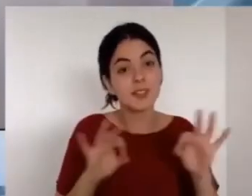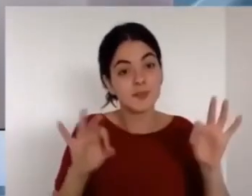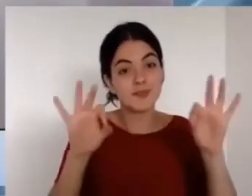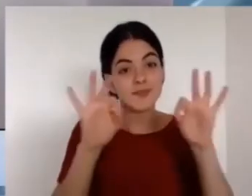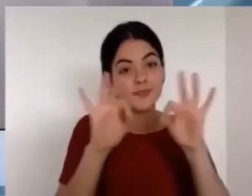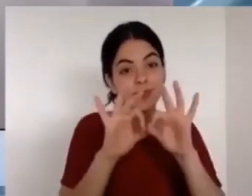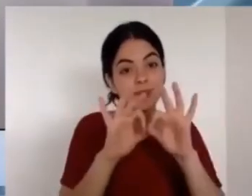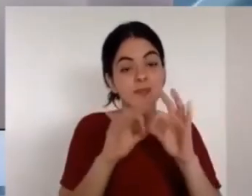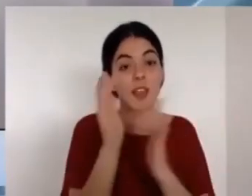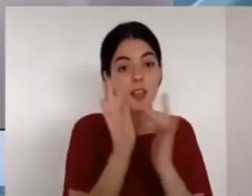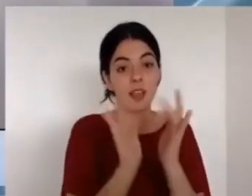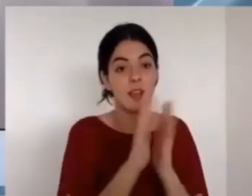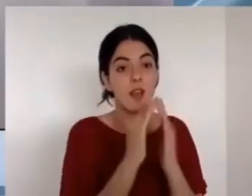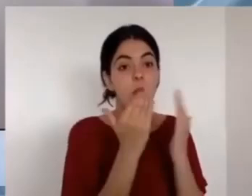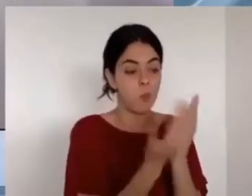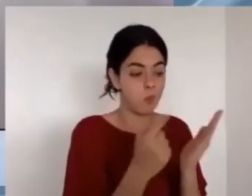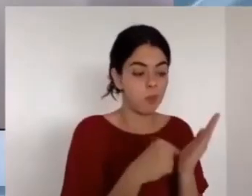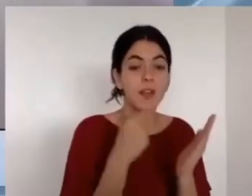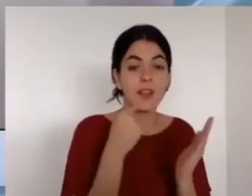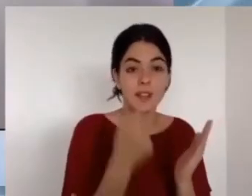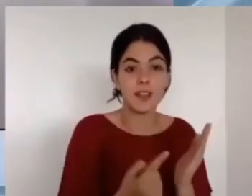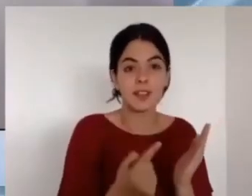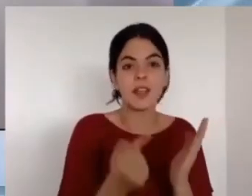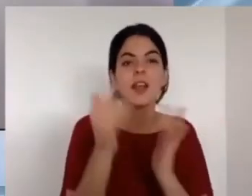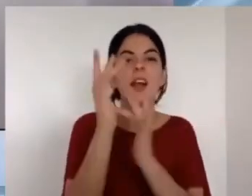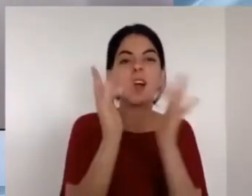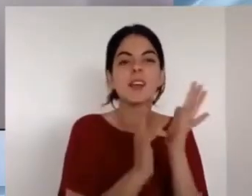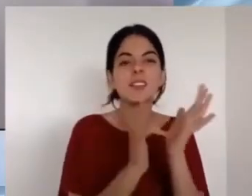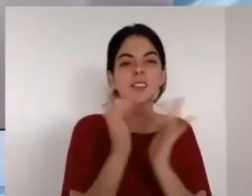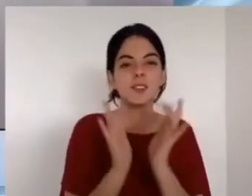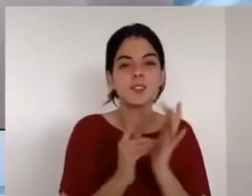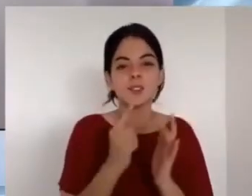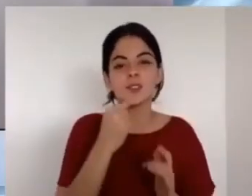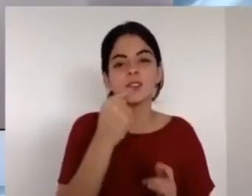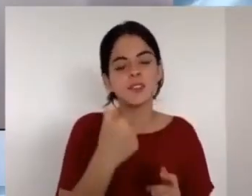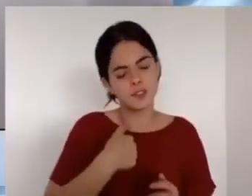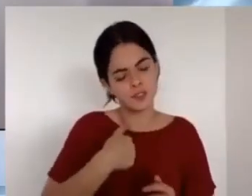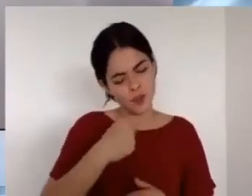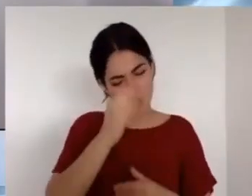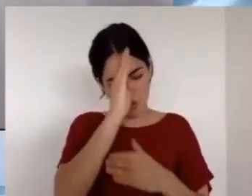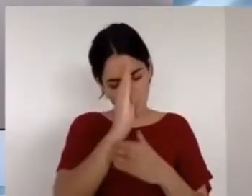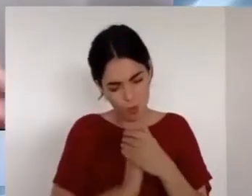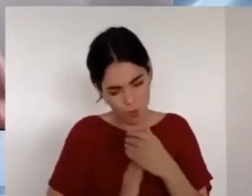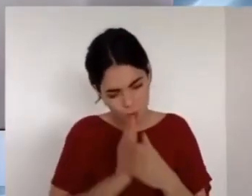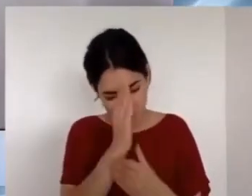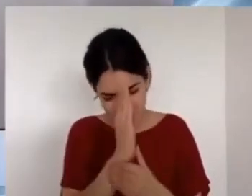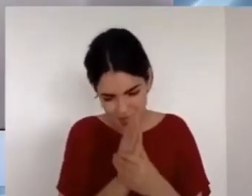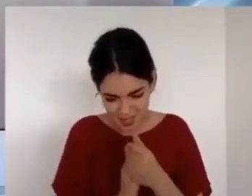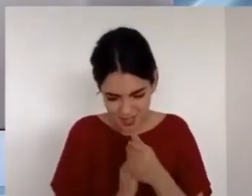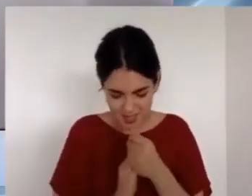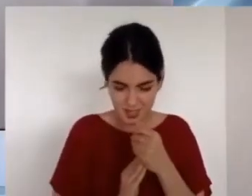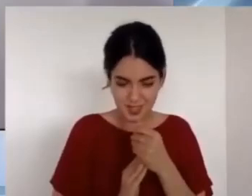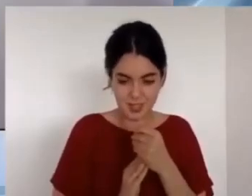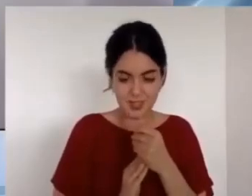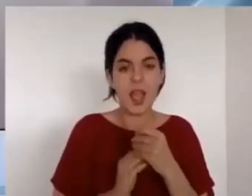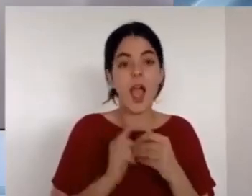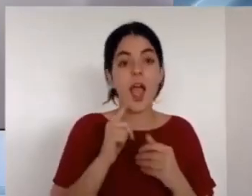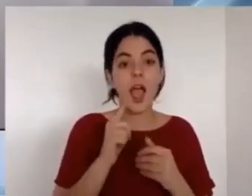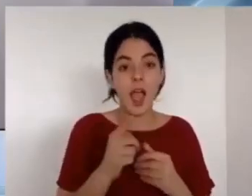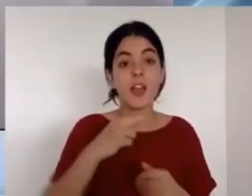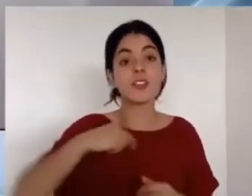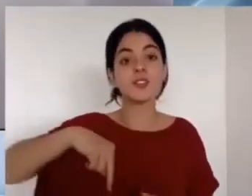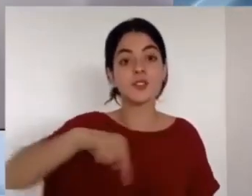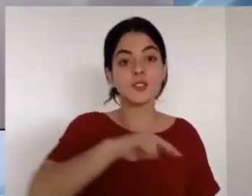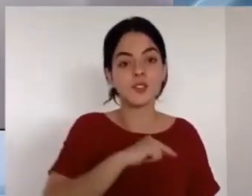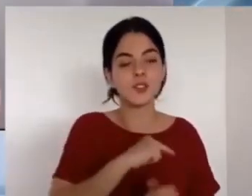humilde de corazón. Y fíjense que esa humildad es la que